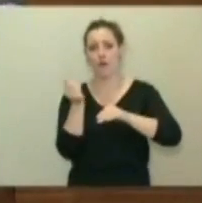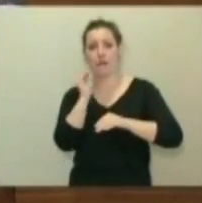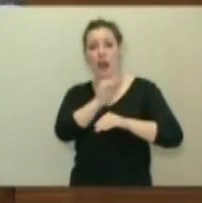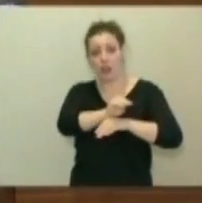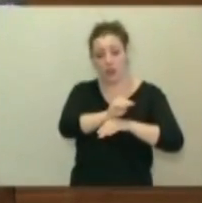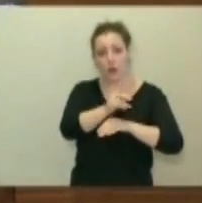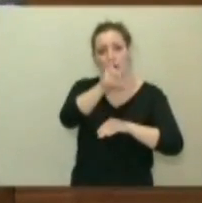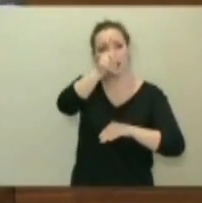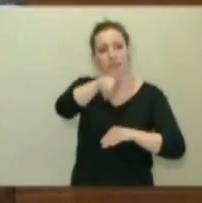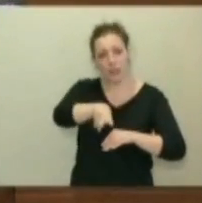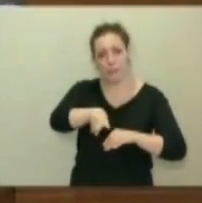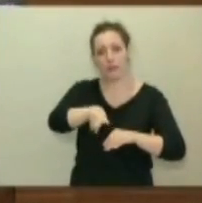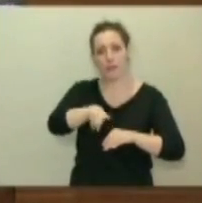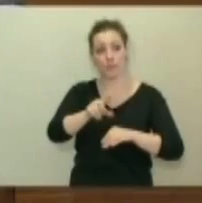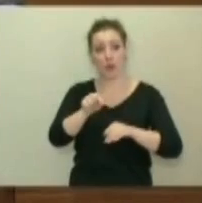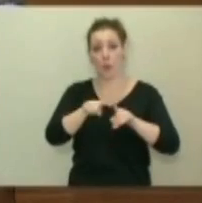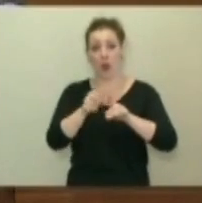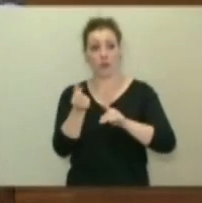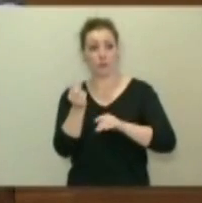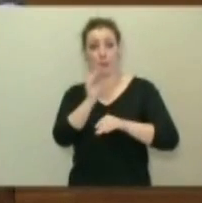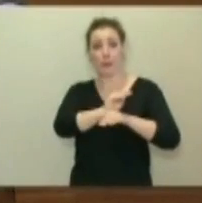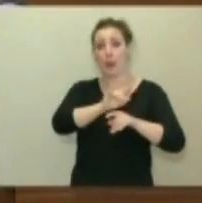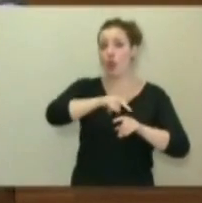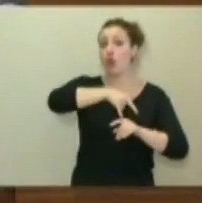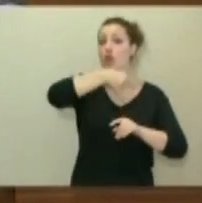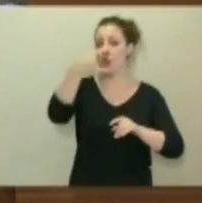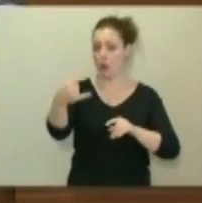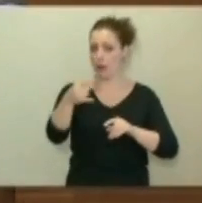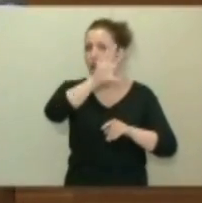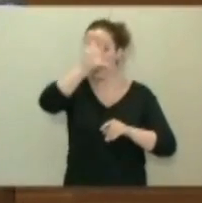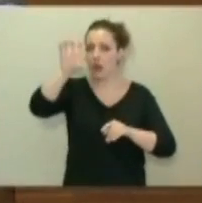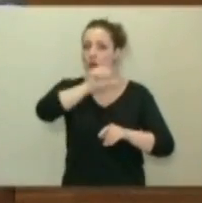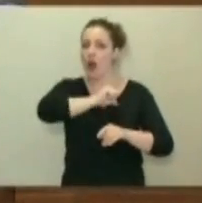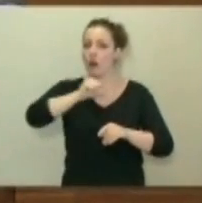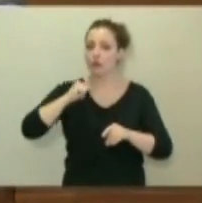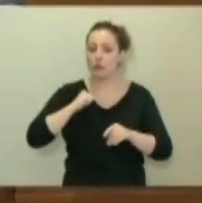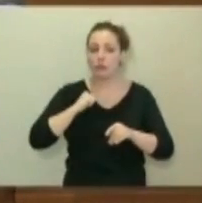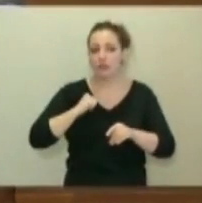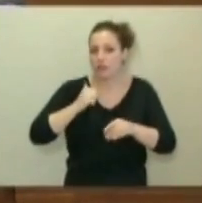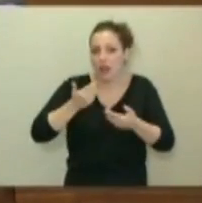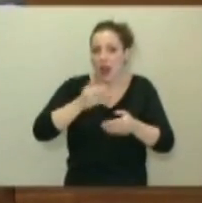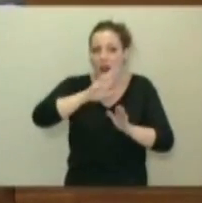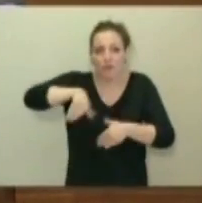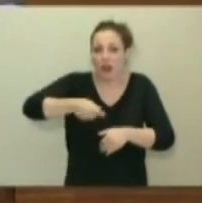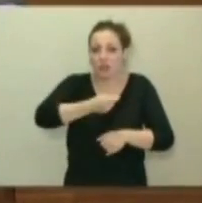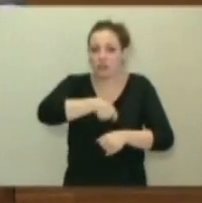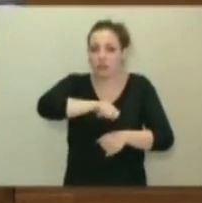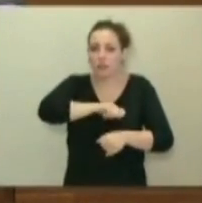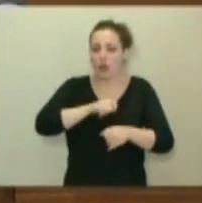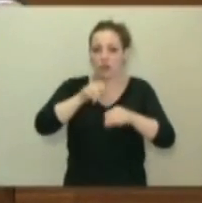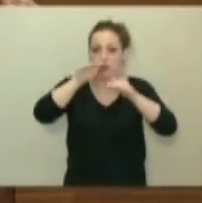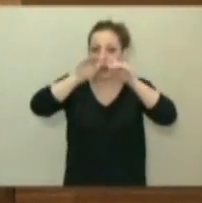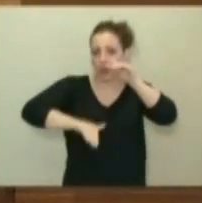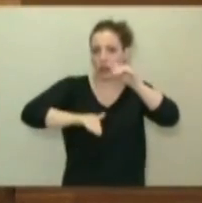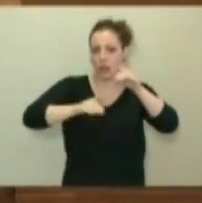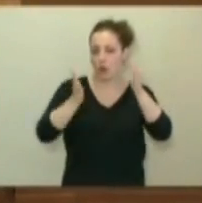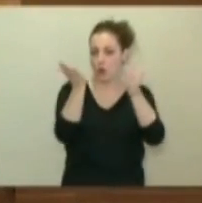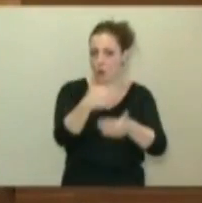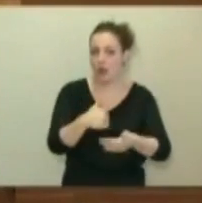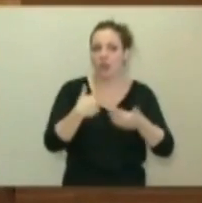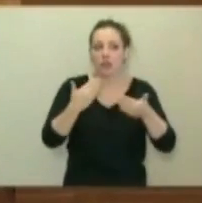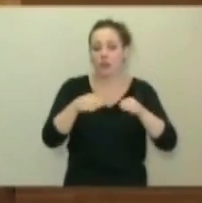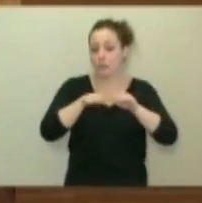una sobrefinanciación evidente de estas comunidades autónomas y generan desigualdad entre españoles. Y lo seguiremos definiendo así. Desgraciadamente